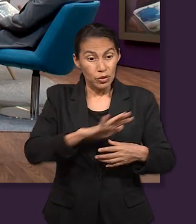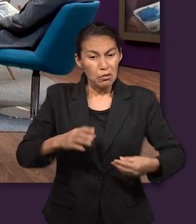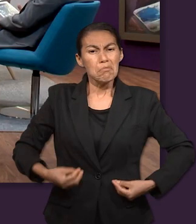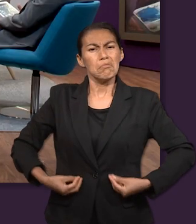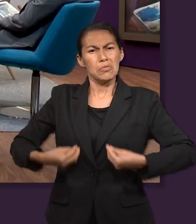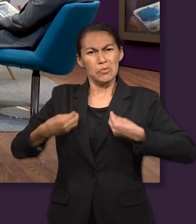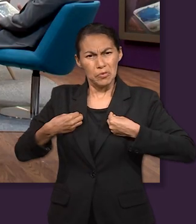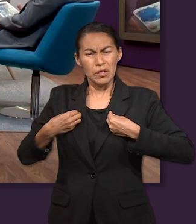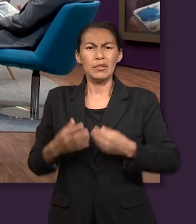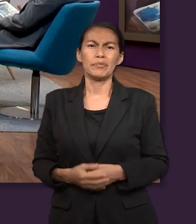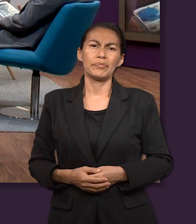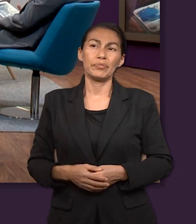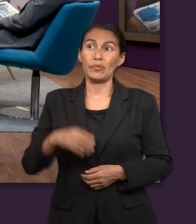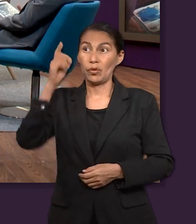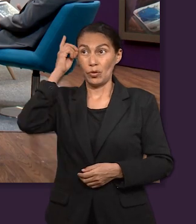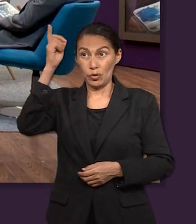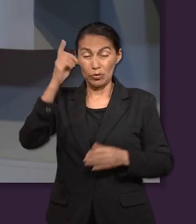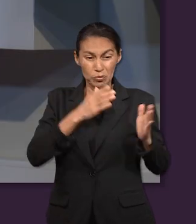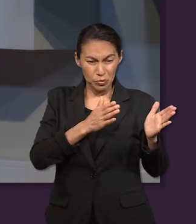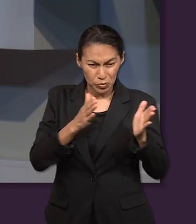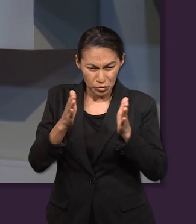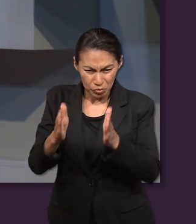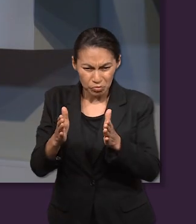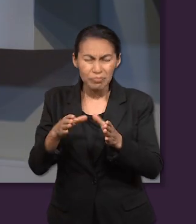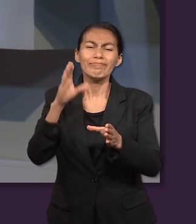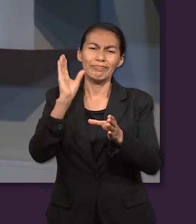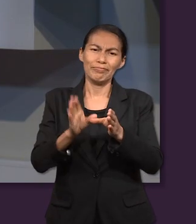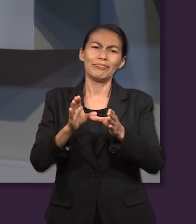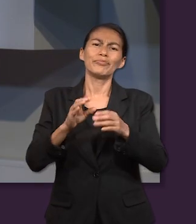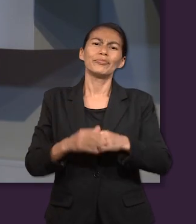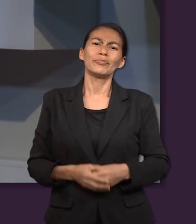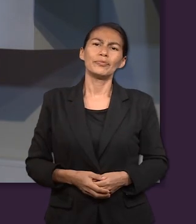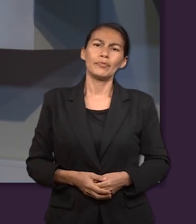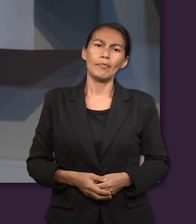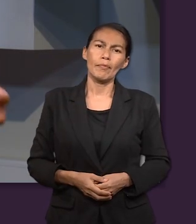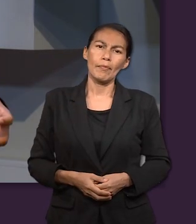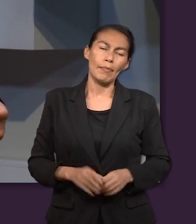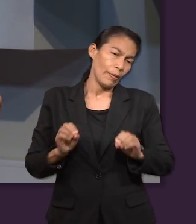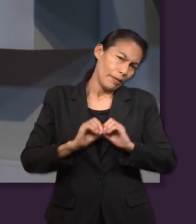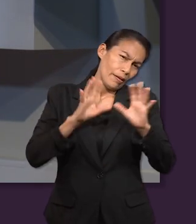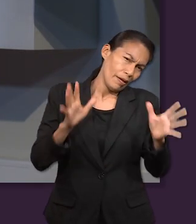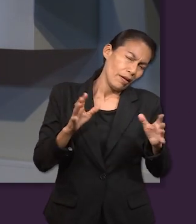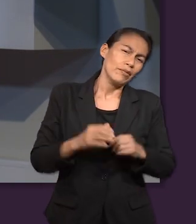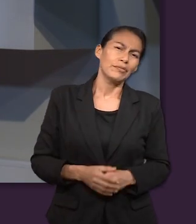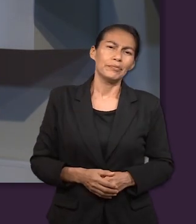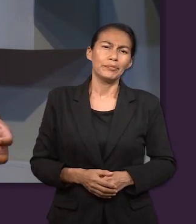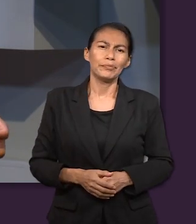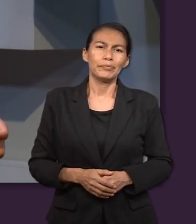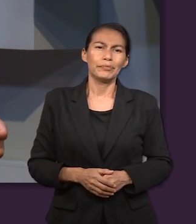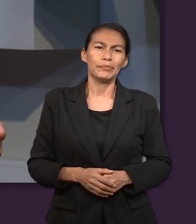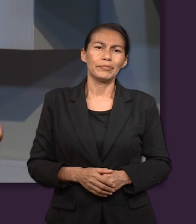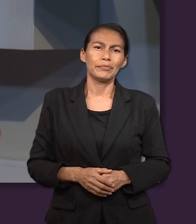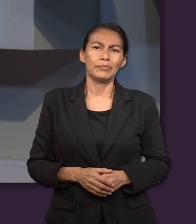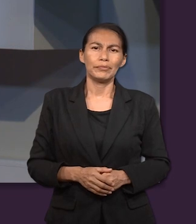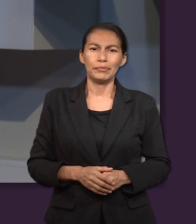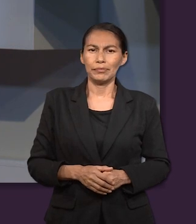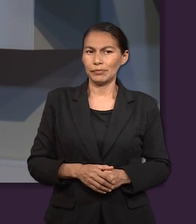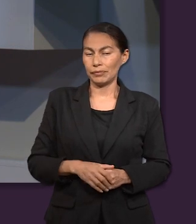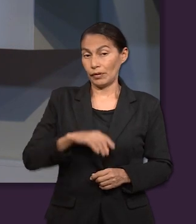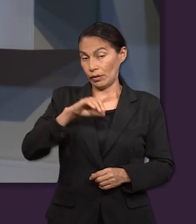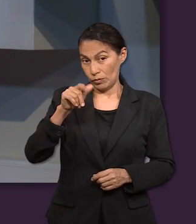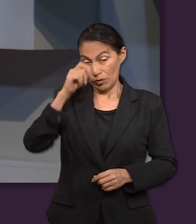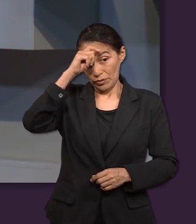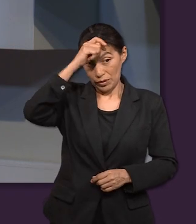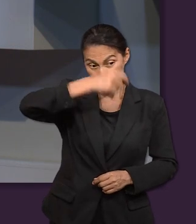se pudiera cumplir el propósito de Dios. Claro, y después de esas bendiciones, esa promesa, viene